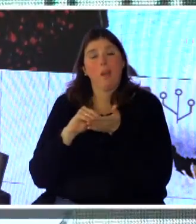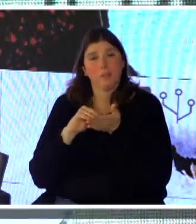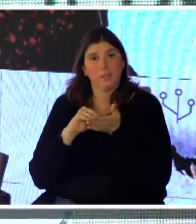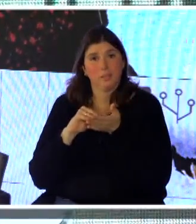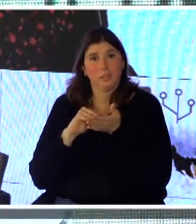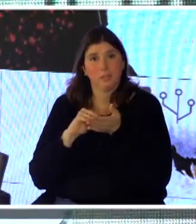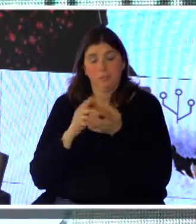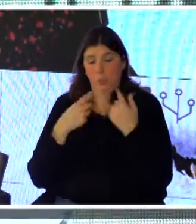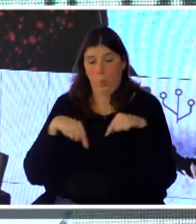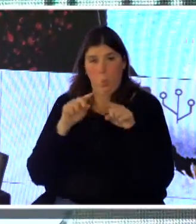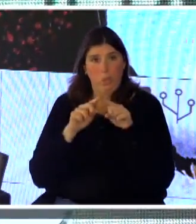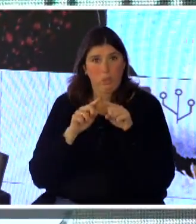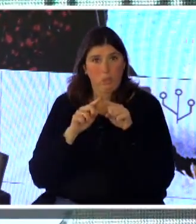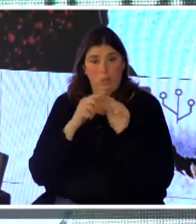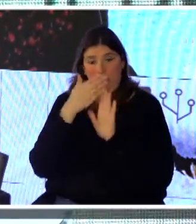institucional,